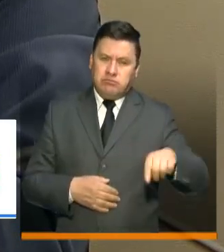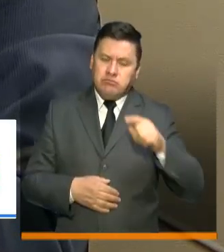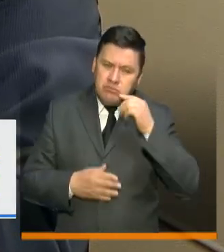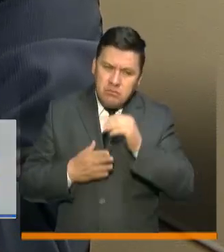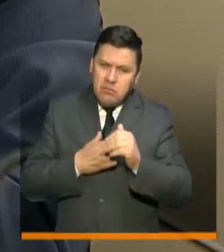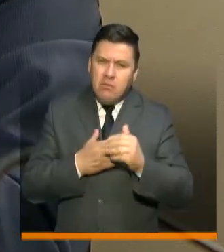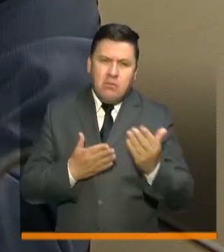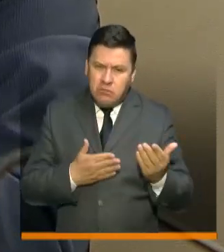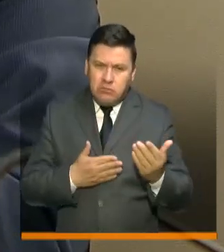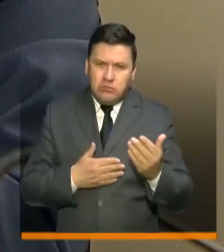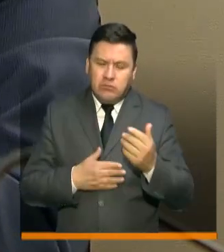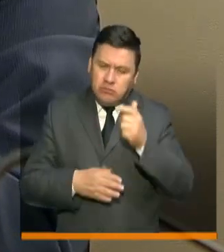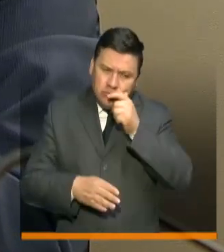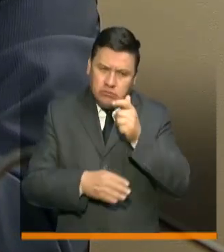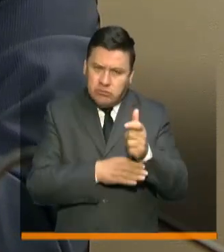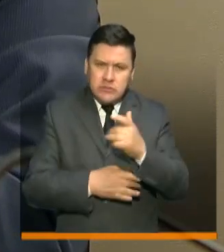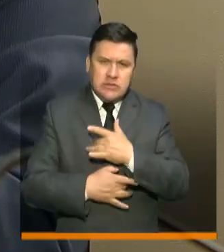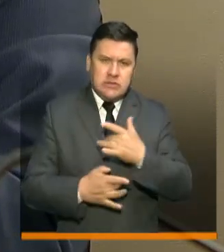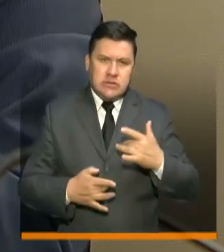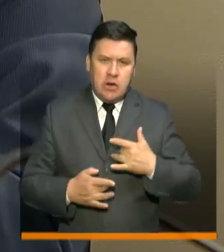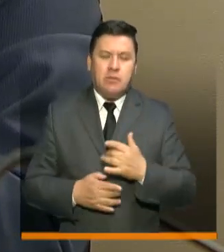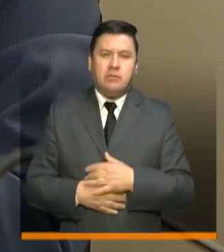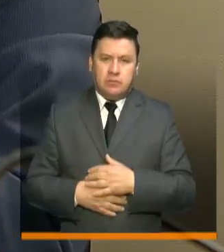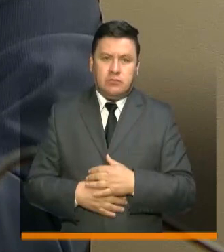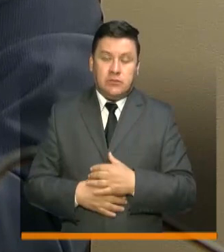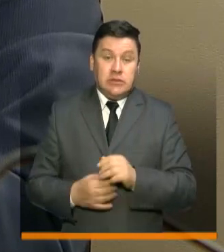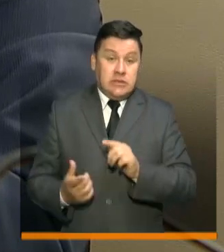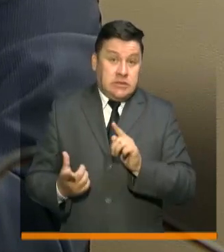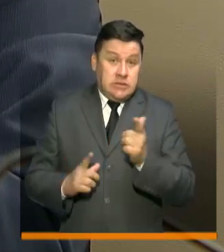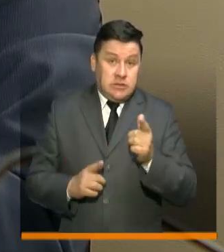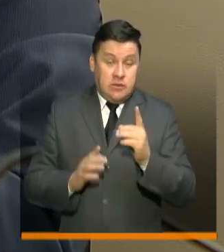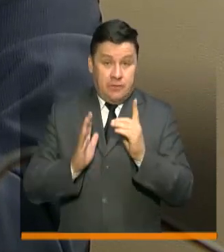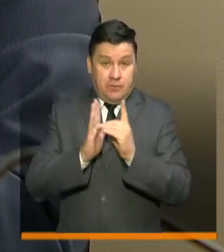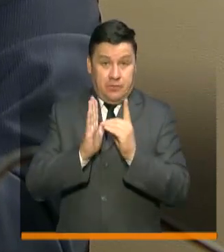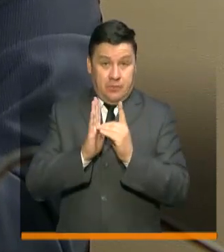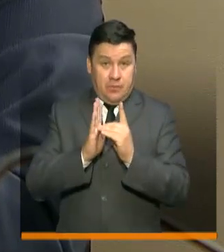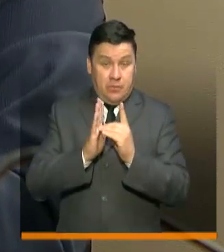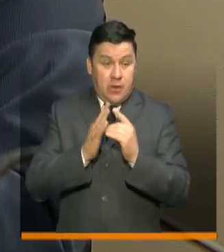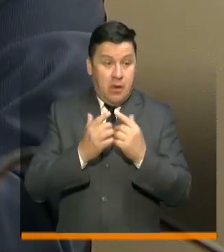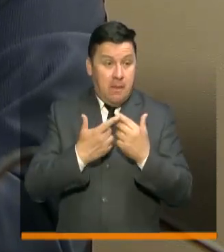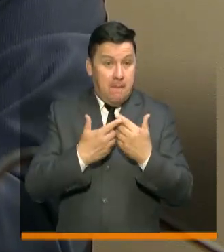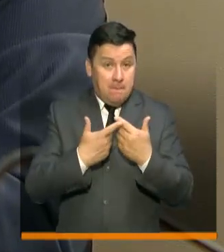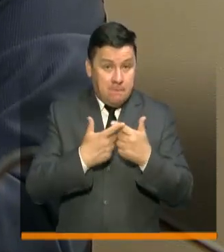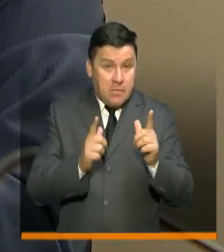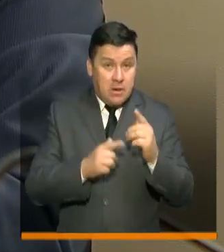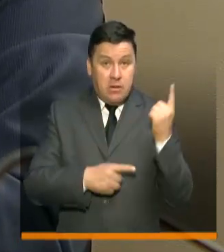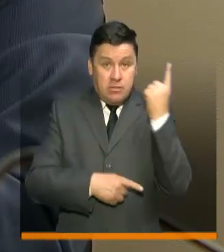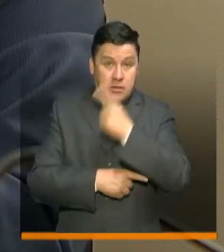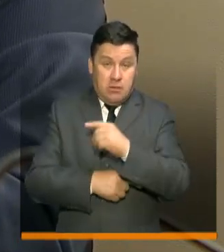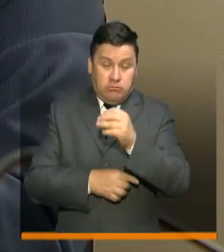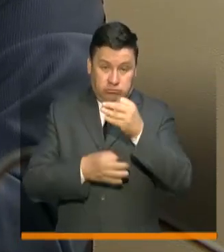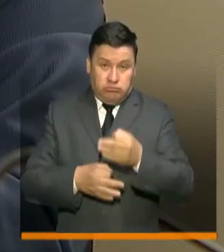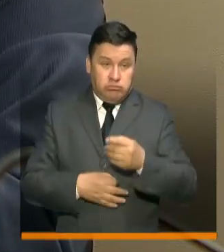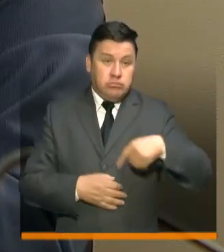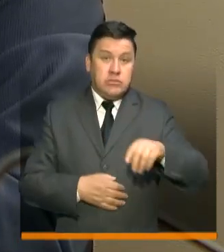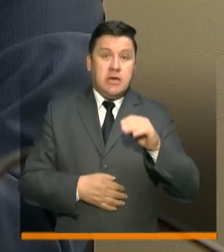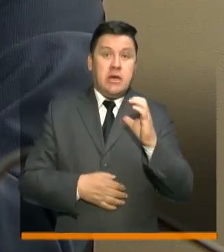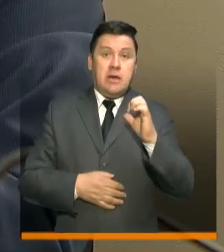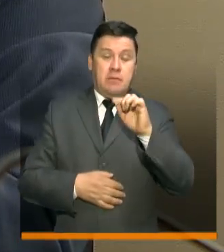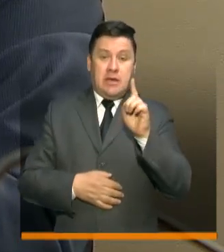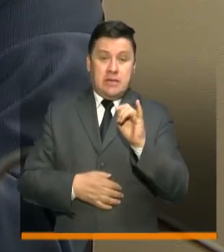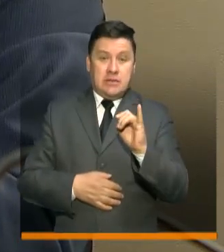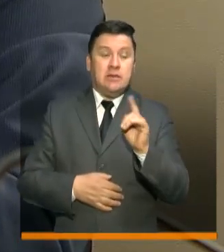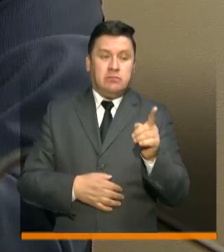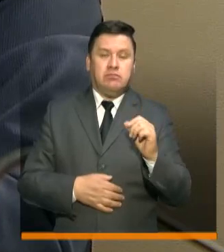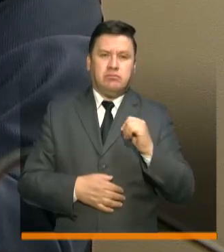seguimiento con la Superintendencia de Salud. Una vez el decreto salga en el diario oficial, las IPS